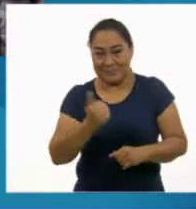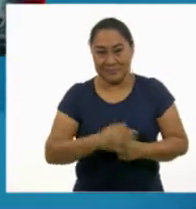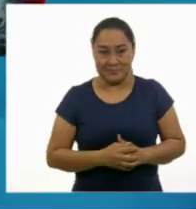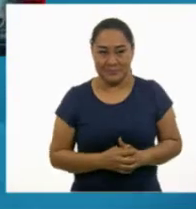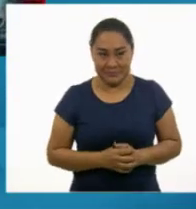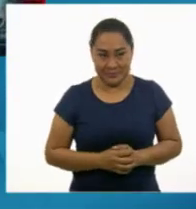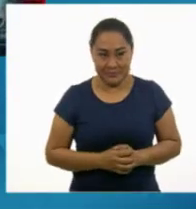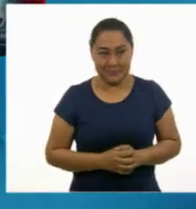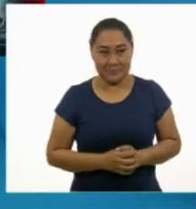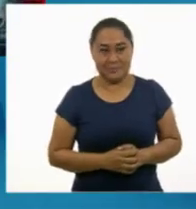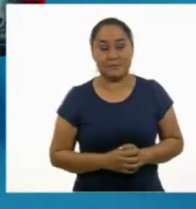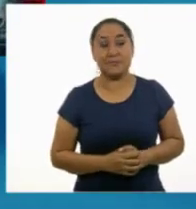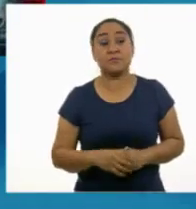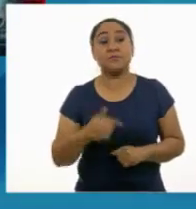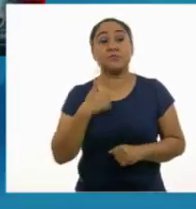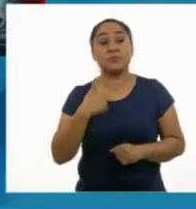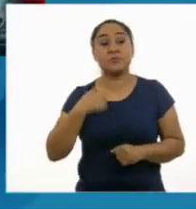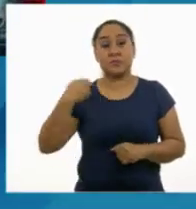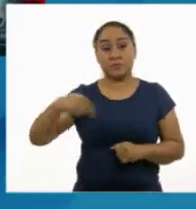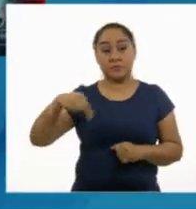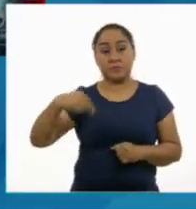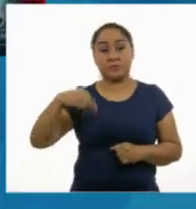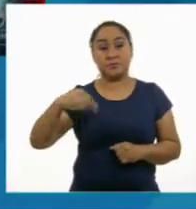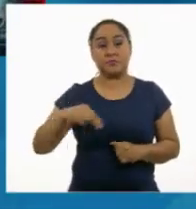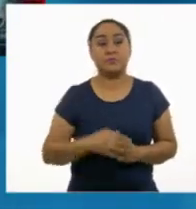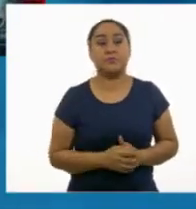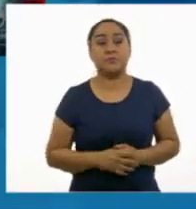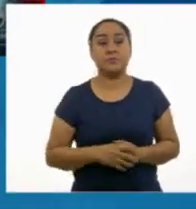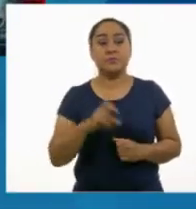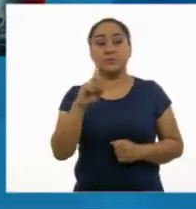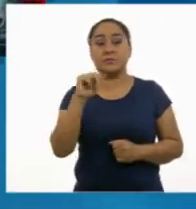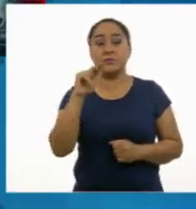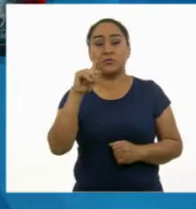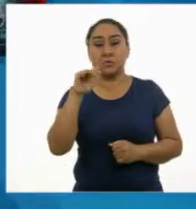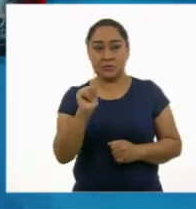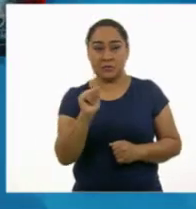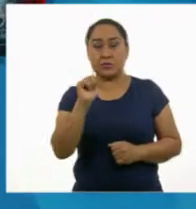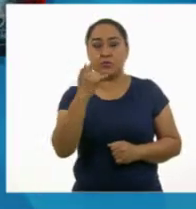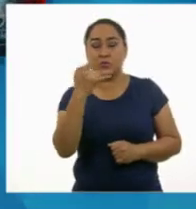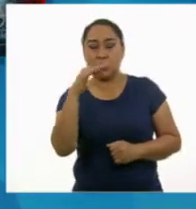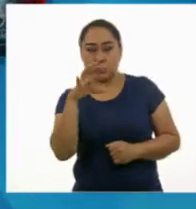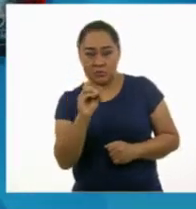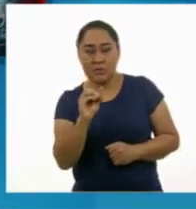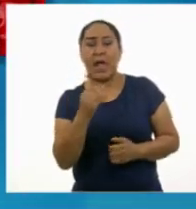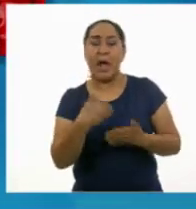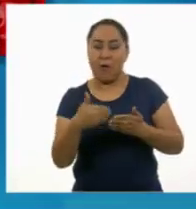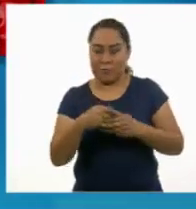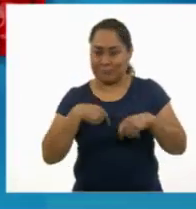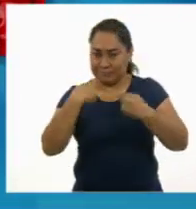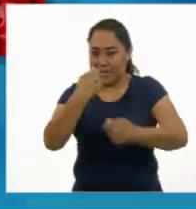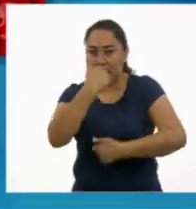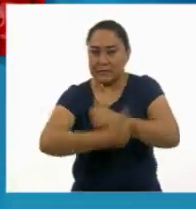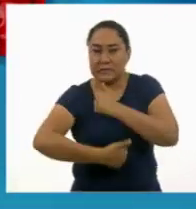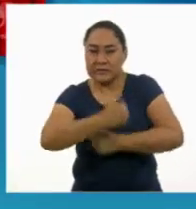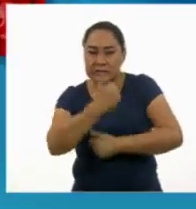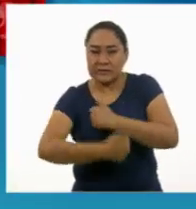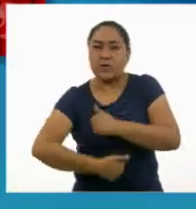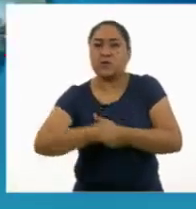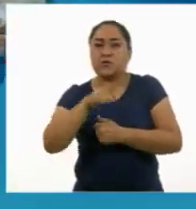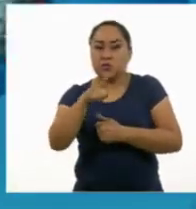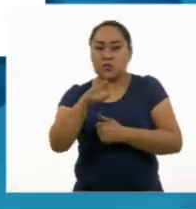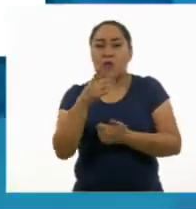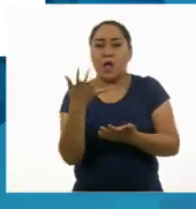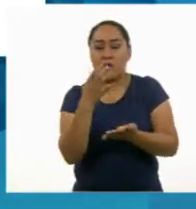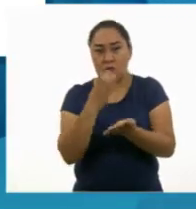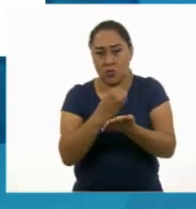Efectazo, soy yo. Recuelo Arturo Nosferato de la Luz Perpetua y traigo otro reto para ti. Abre tu libreta del Club